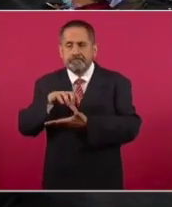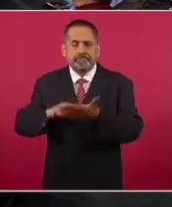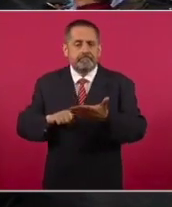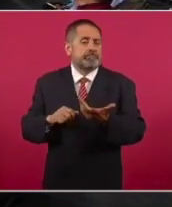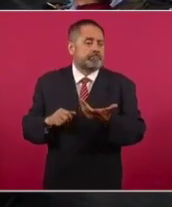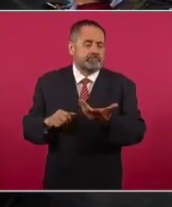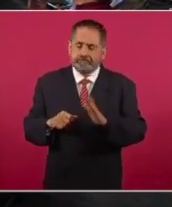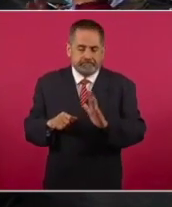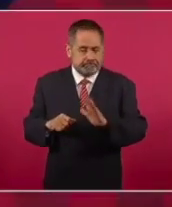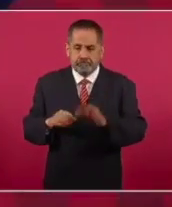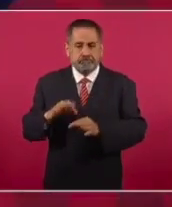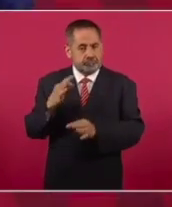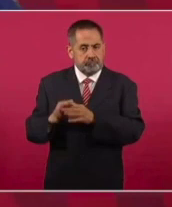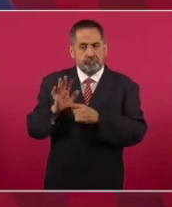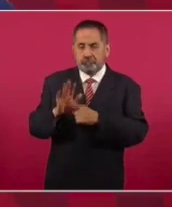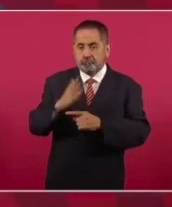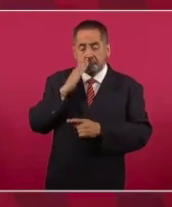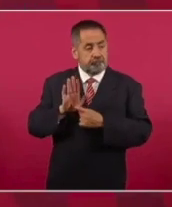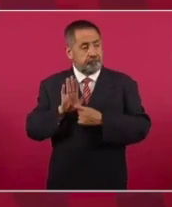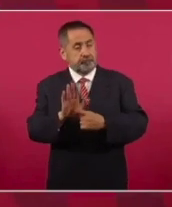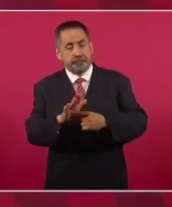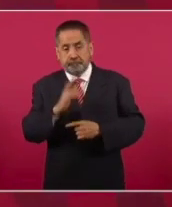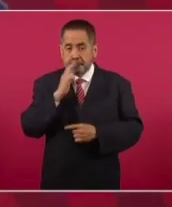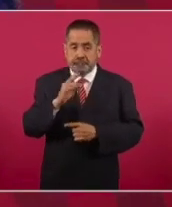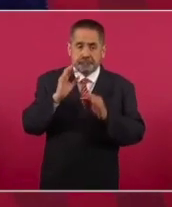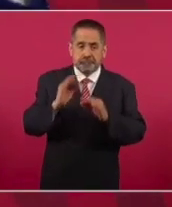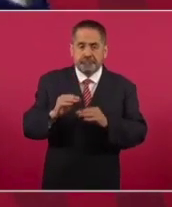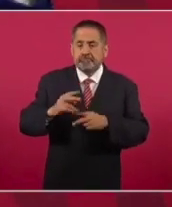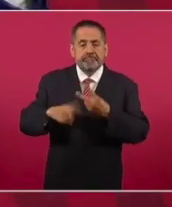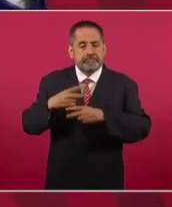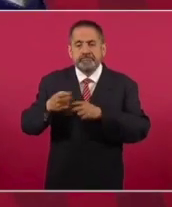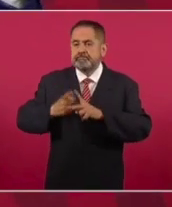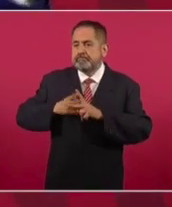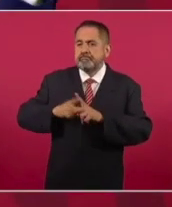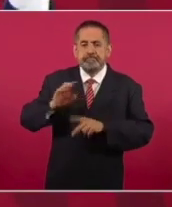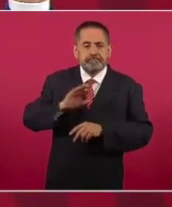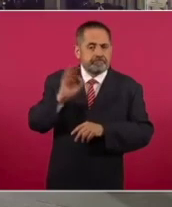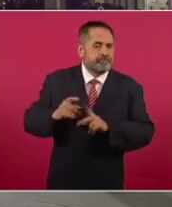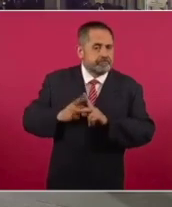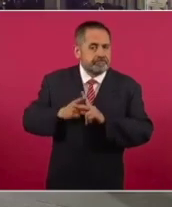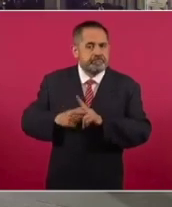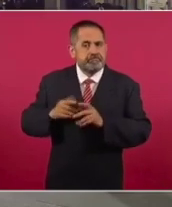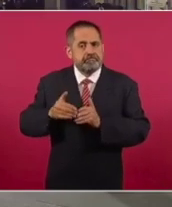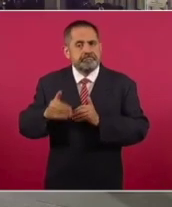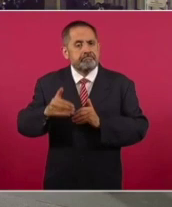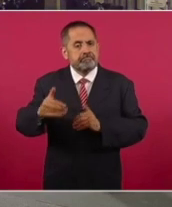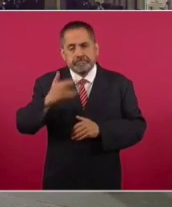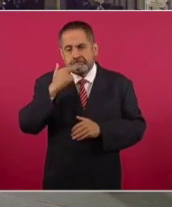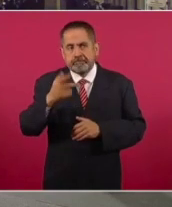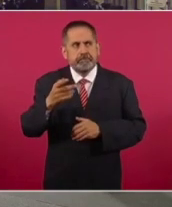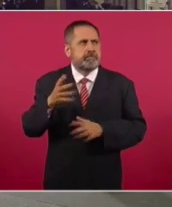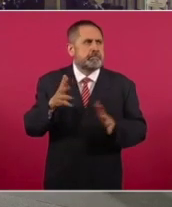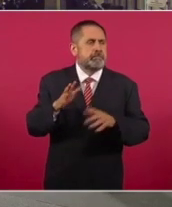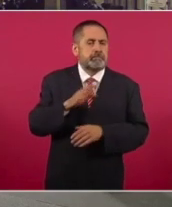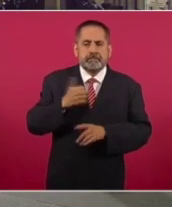ejemplo del promedio de salario de nueve